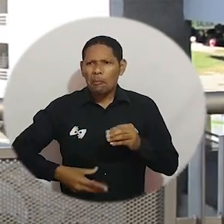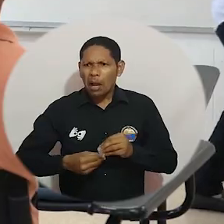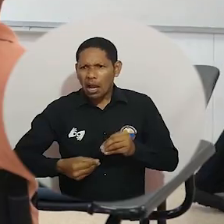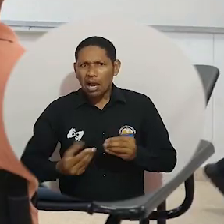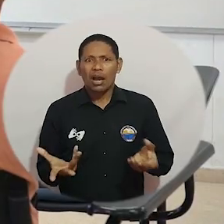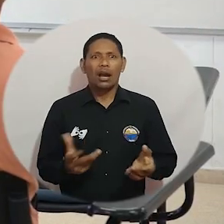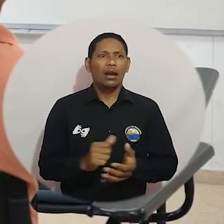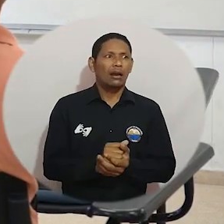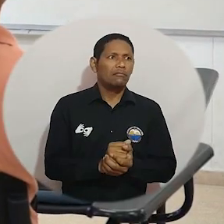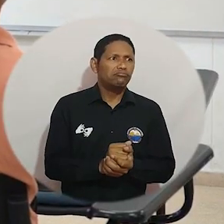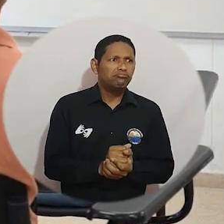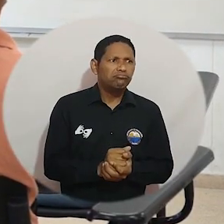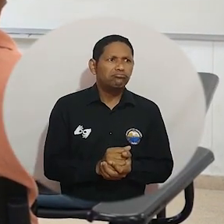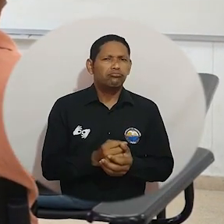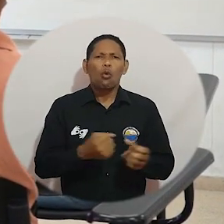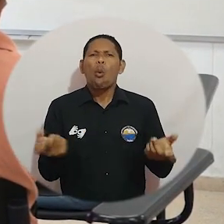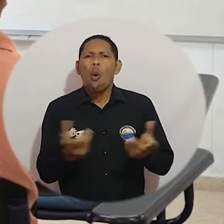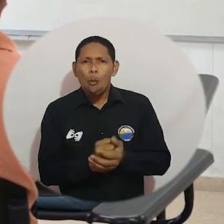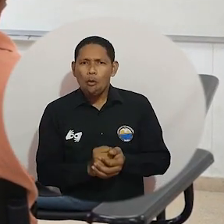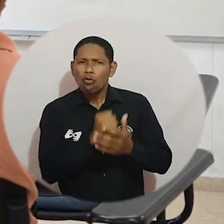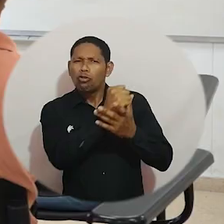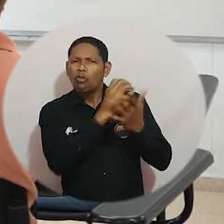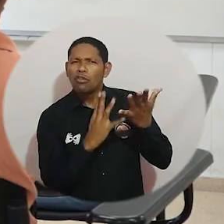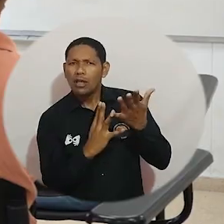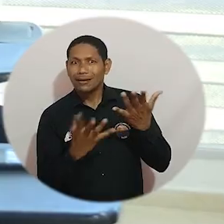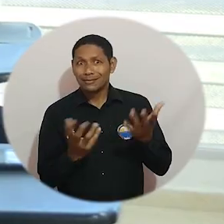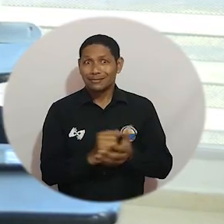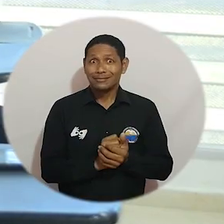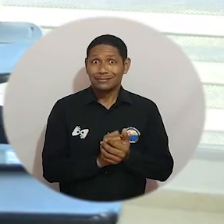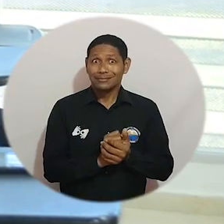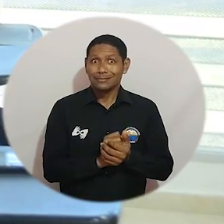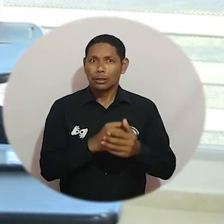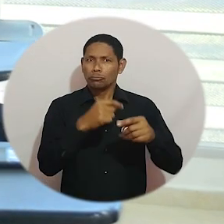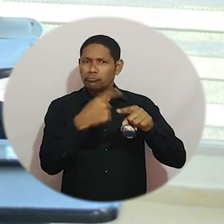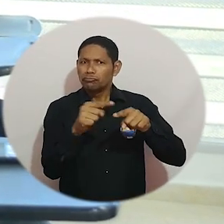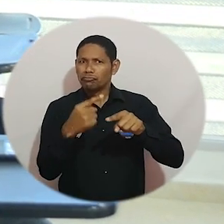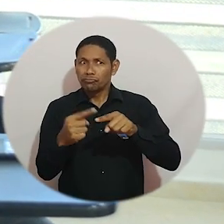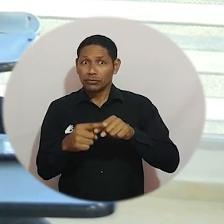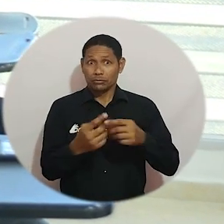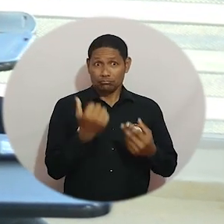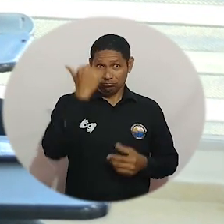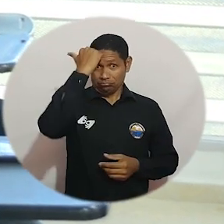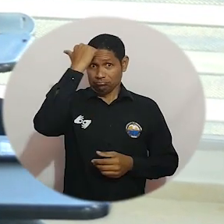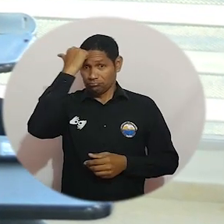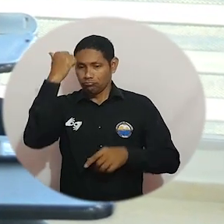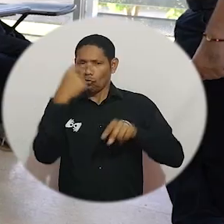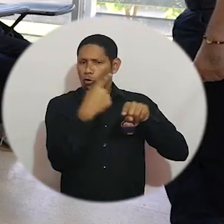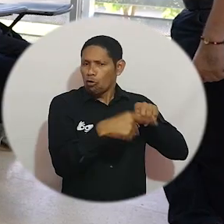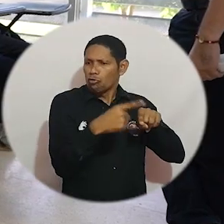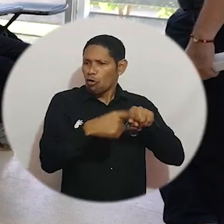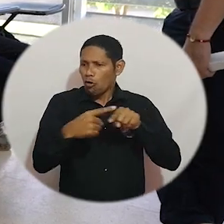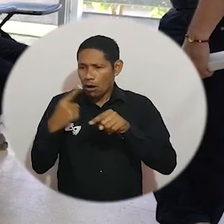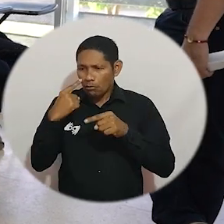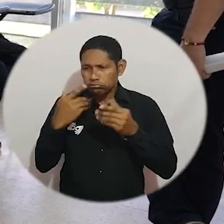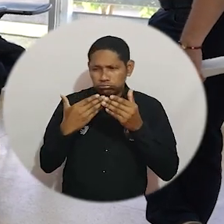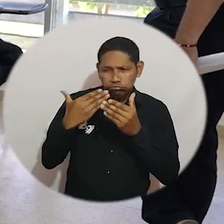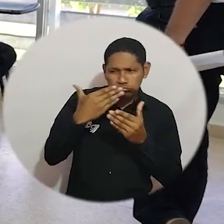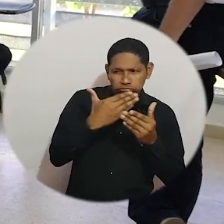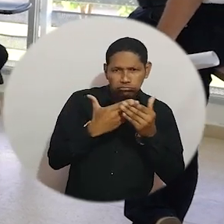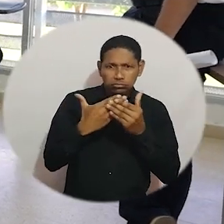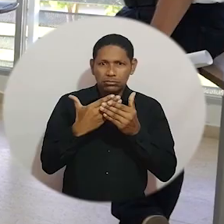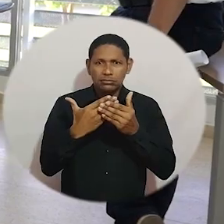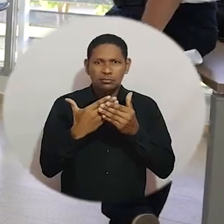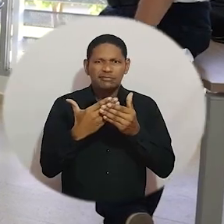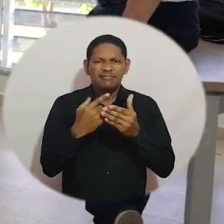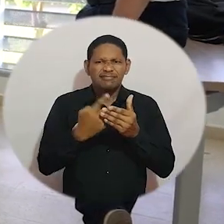temas relacionados con la forma de la valoración que van a ser nuestros diferentes profesores de los diferentes cursos que llevan a